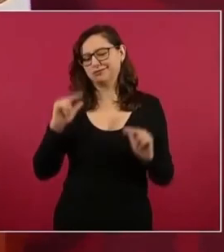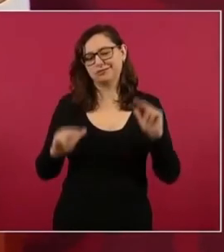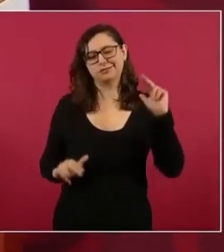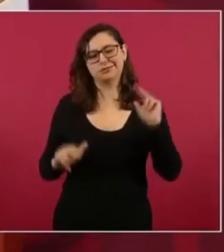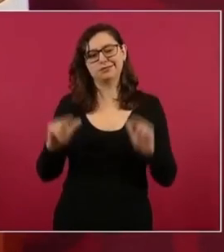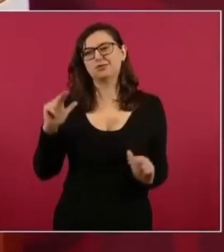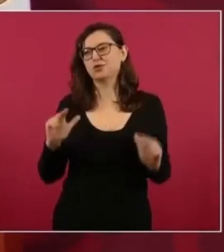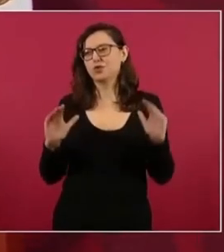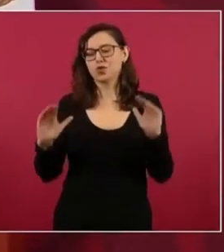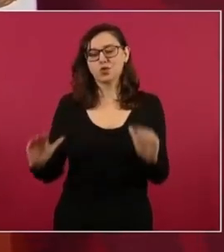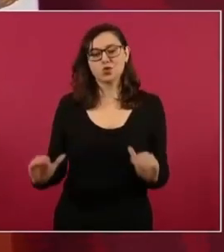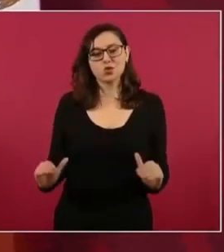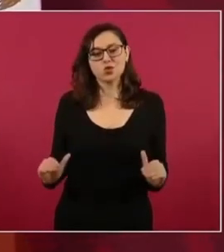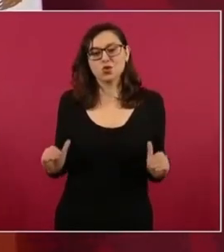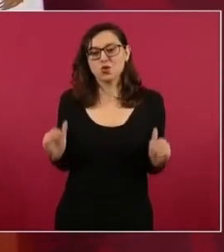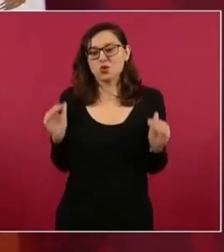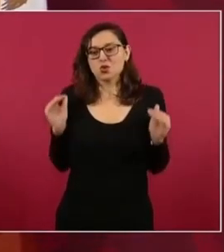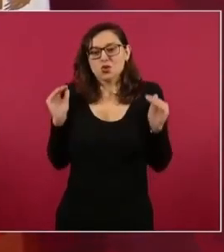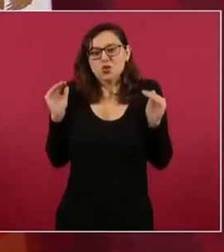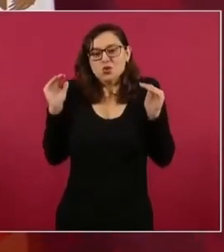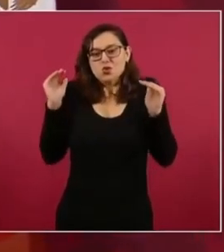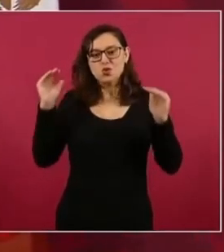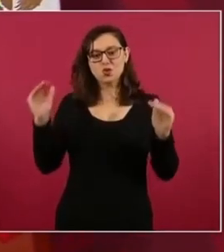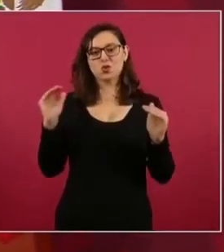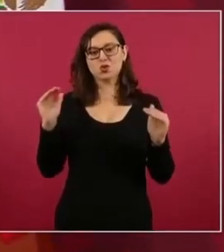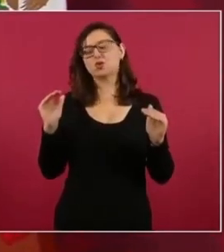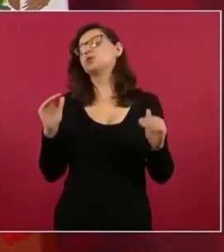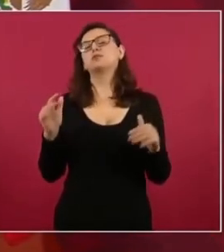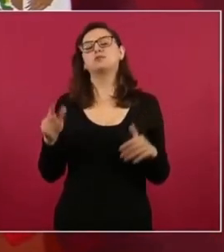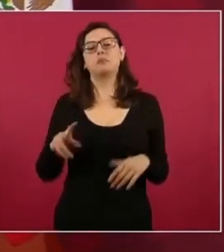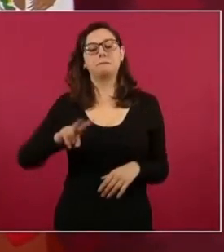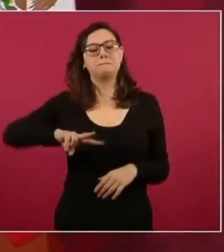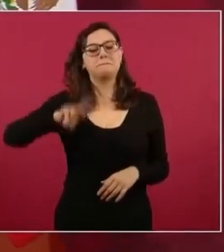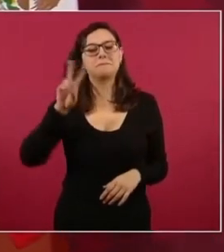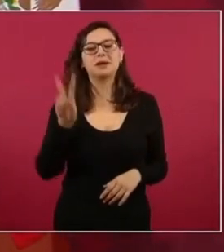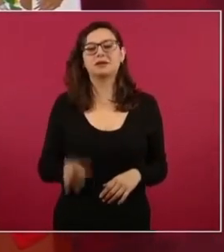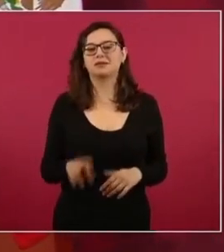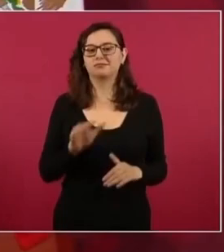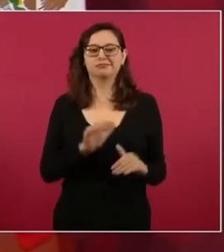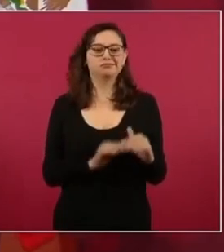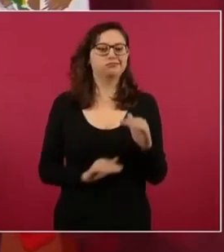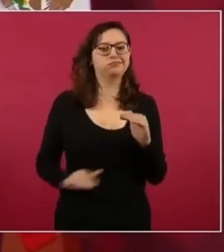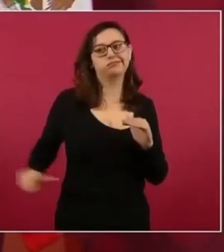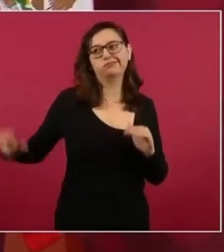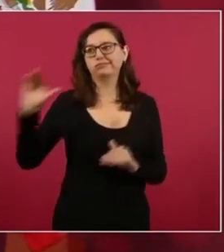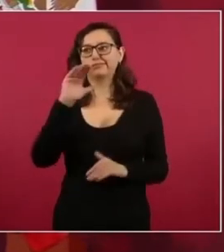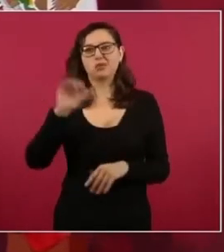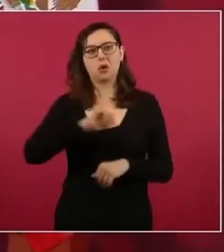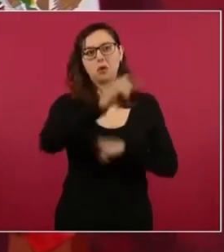de los más elevados del mundo